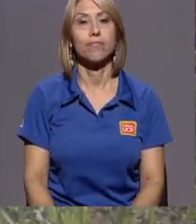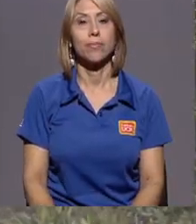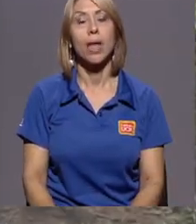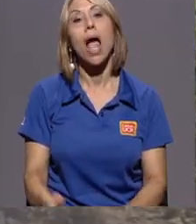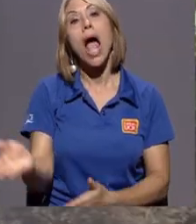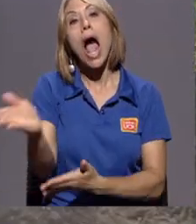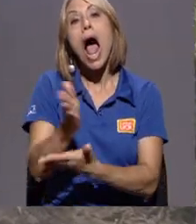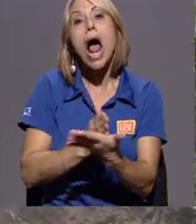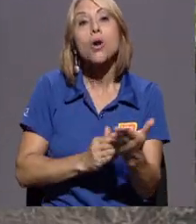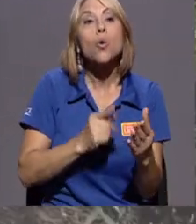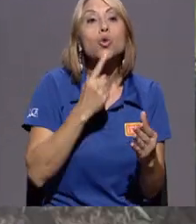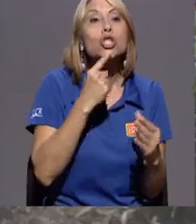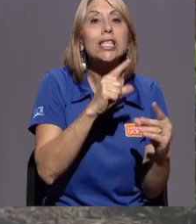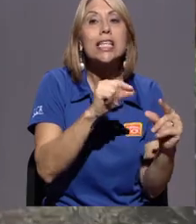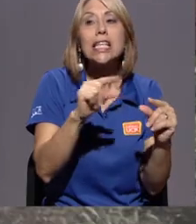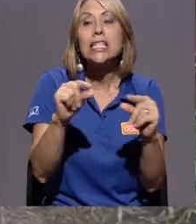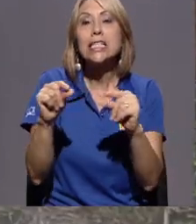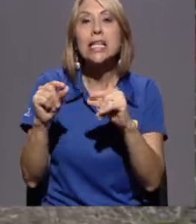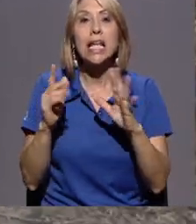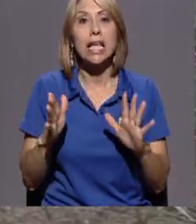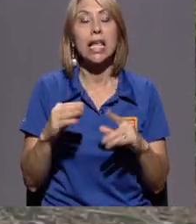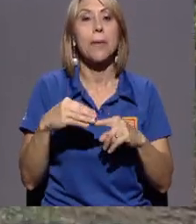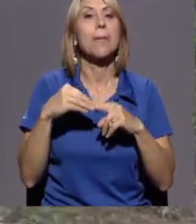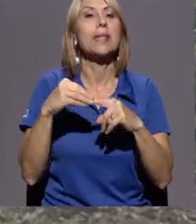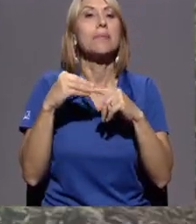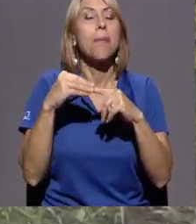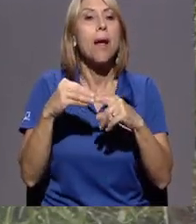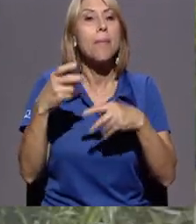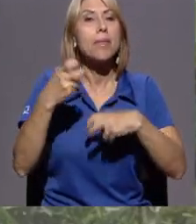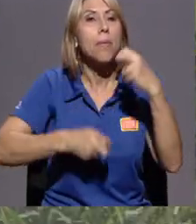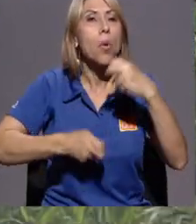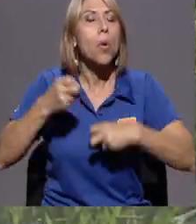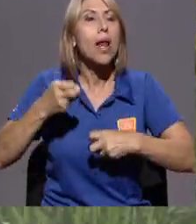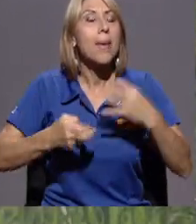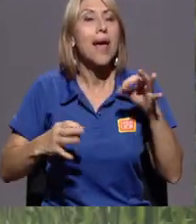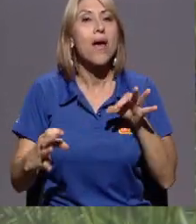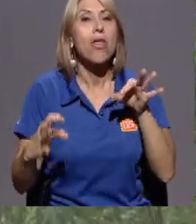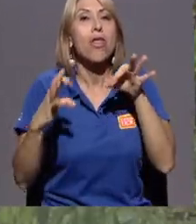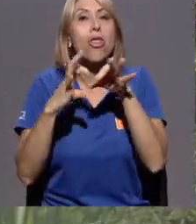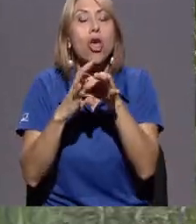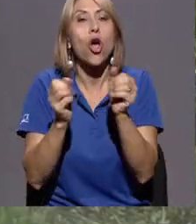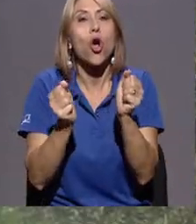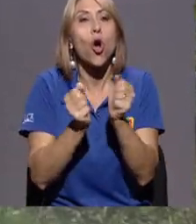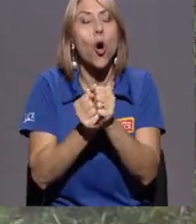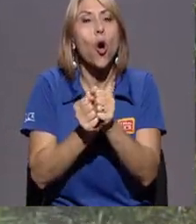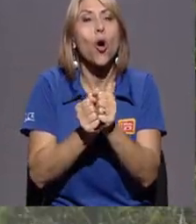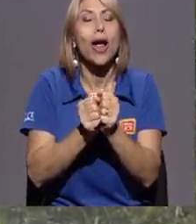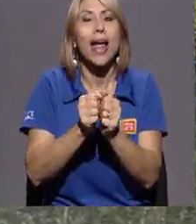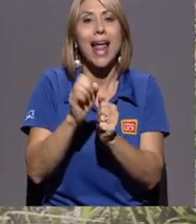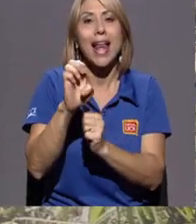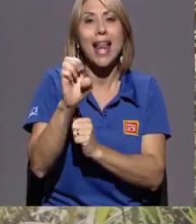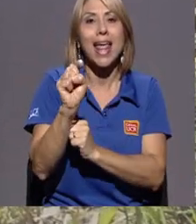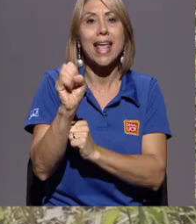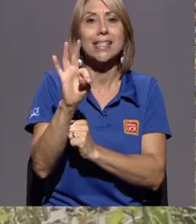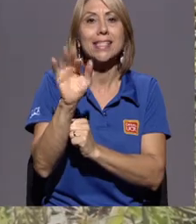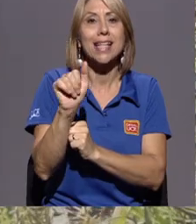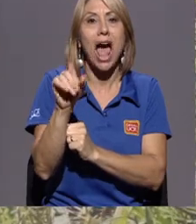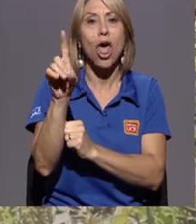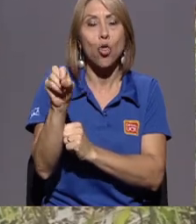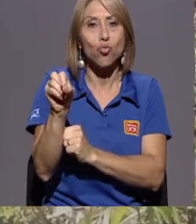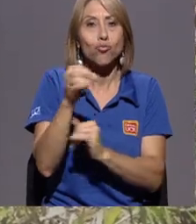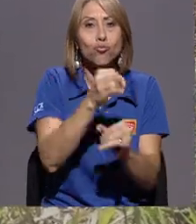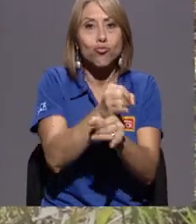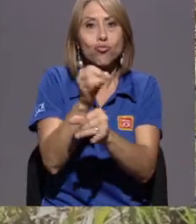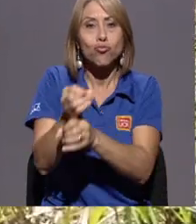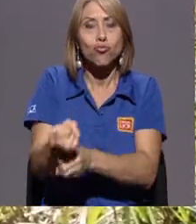Algunos dicen que es principalmente el problema, tiene que ver con el Estado, es decir, la posesión de los territorios